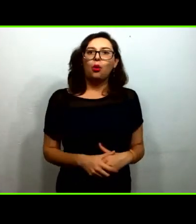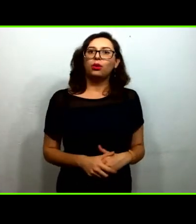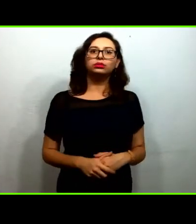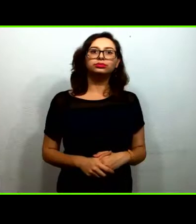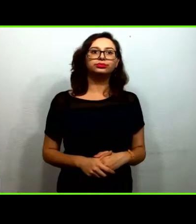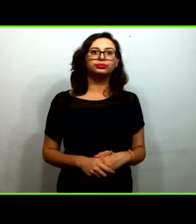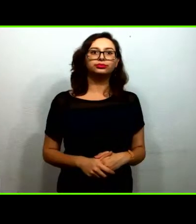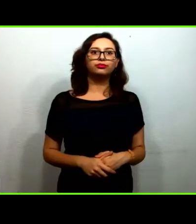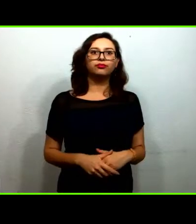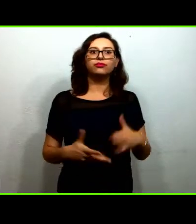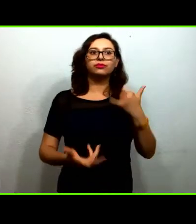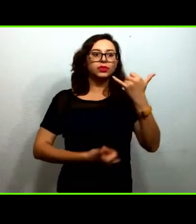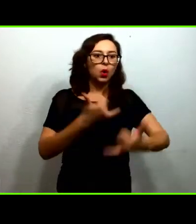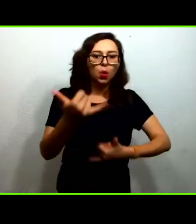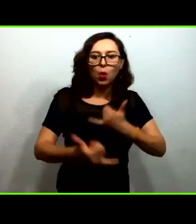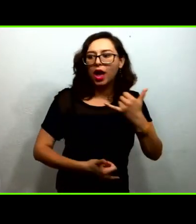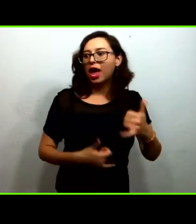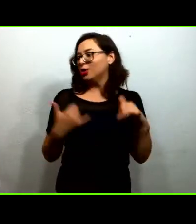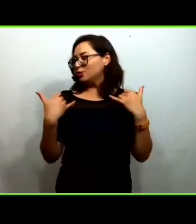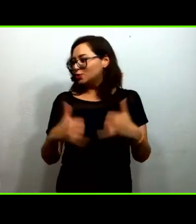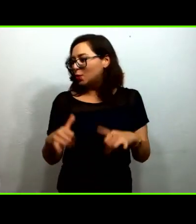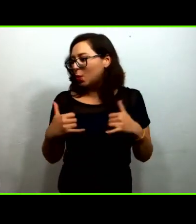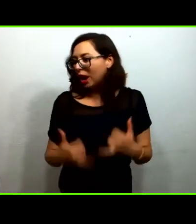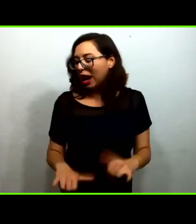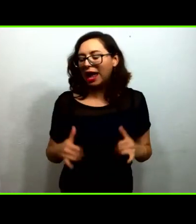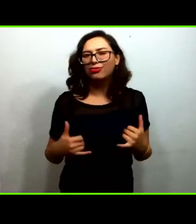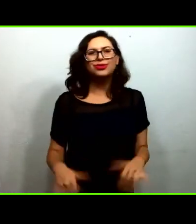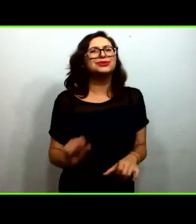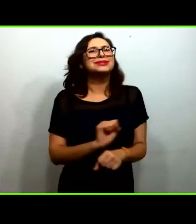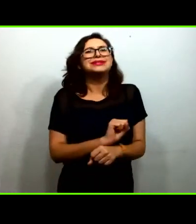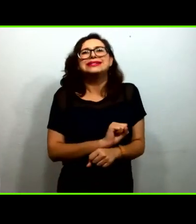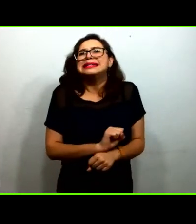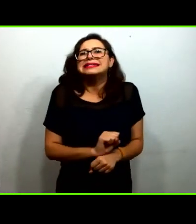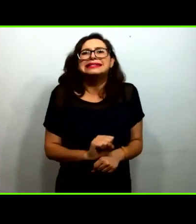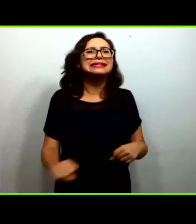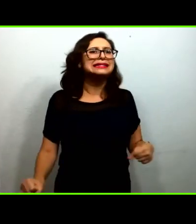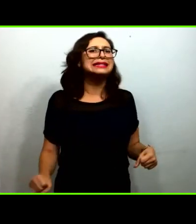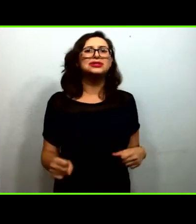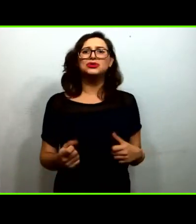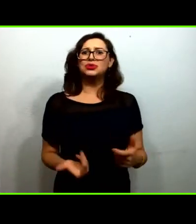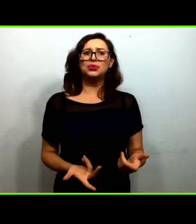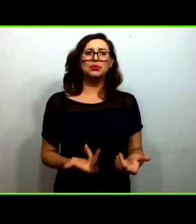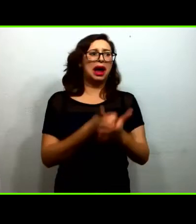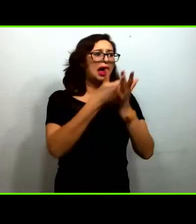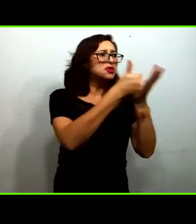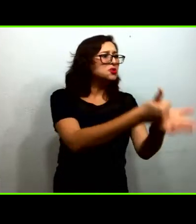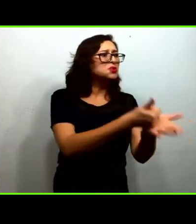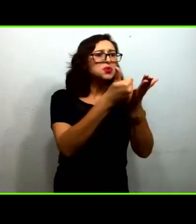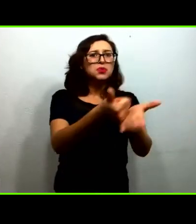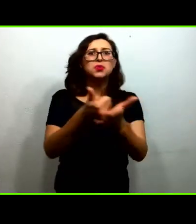juegos juguetes muy sencillos muy directos apoyos muy